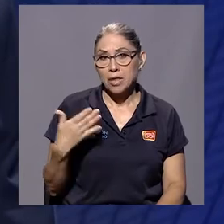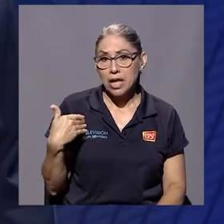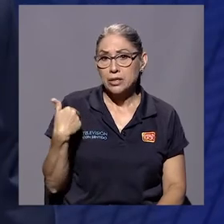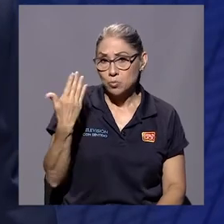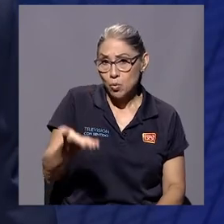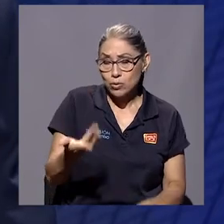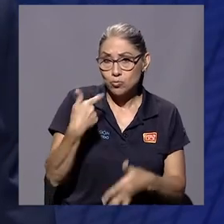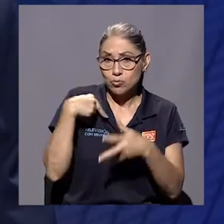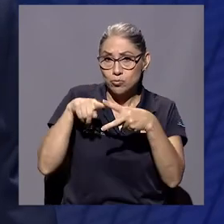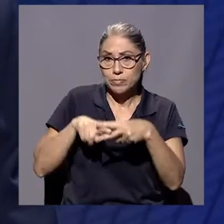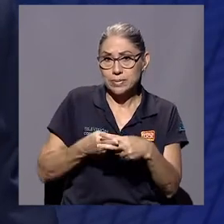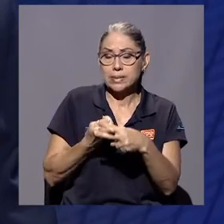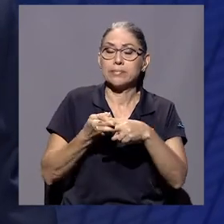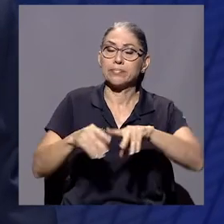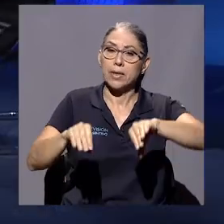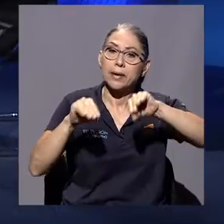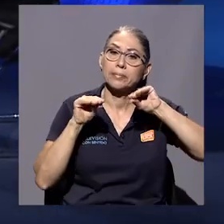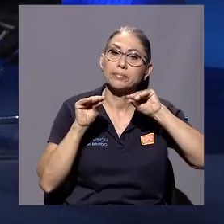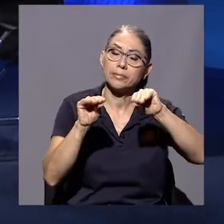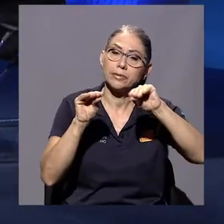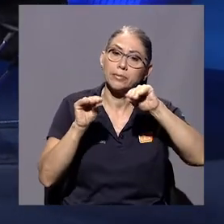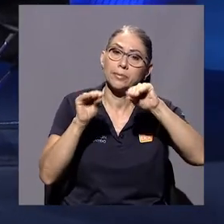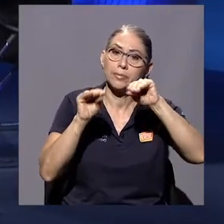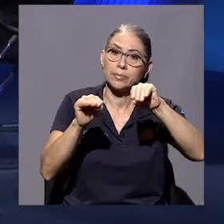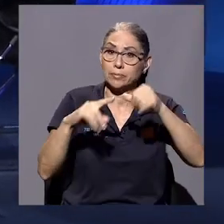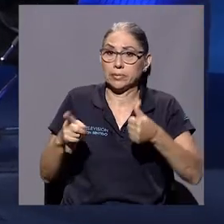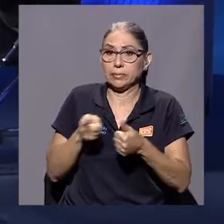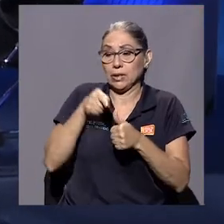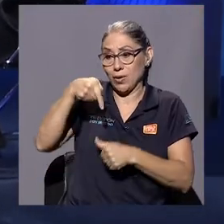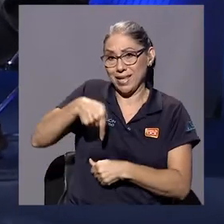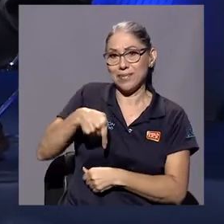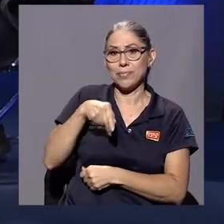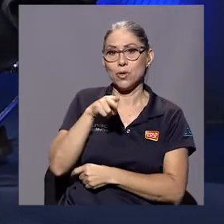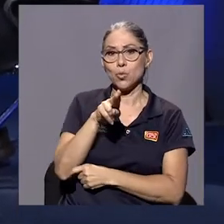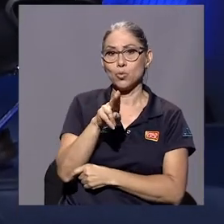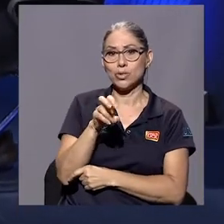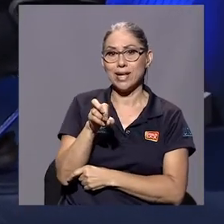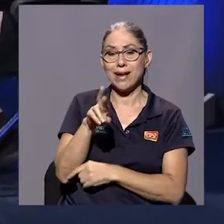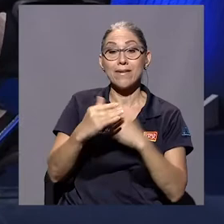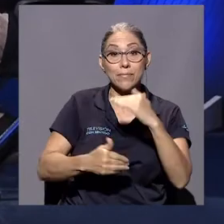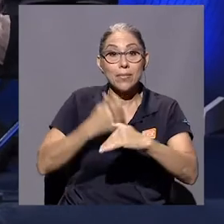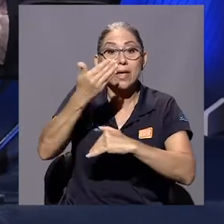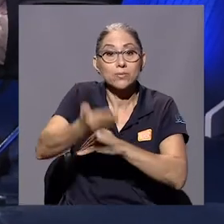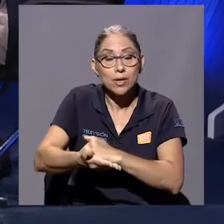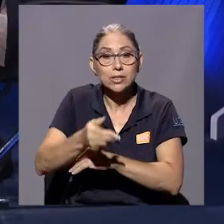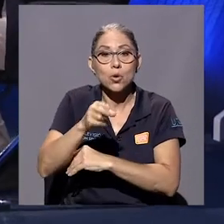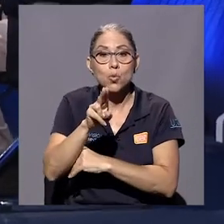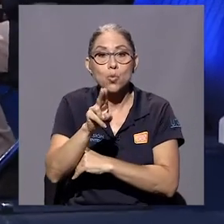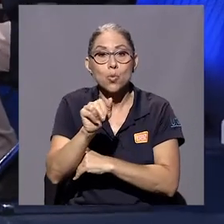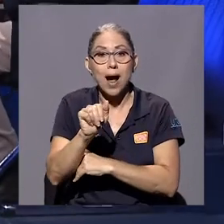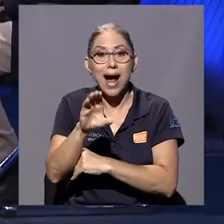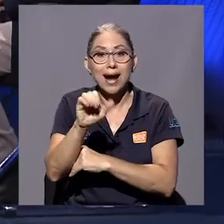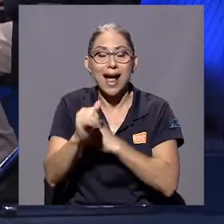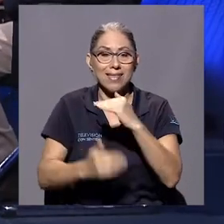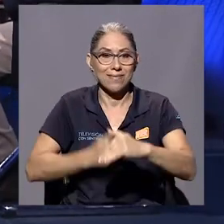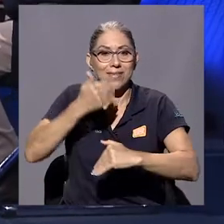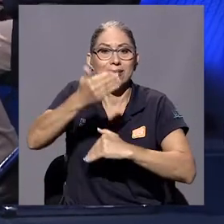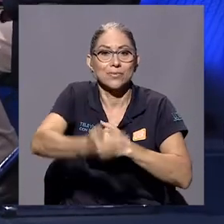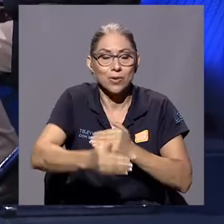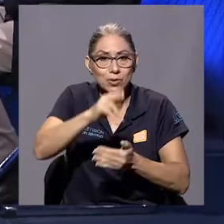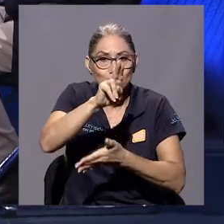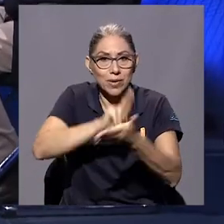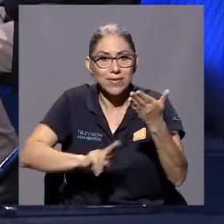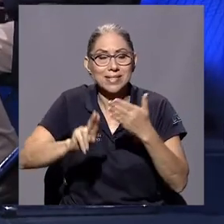Después, cuando empecé a dar clases, aquí primero en la UCR, luego en la Huaca y después San Judas Tadeo,